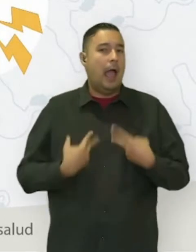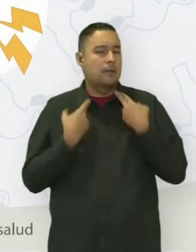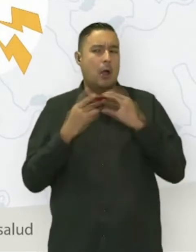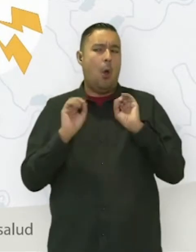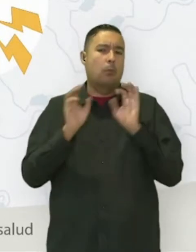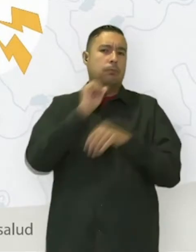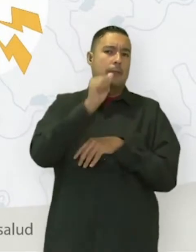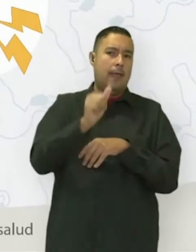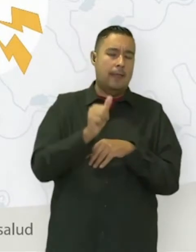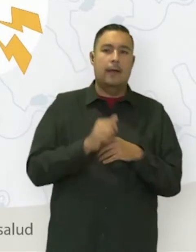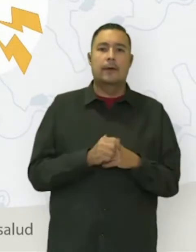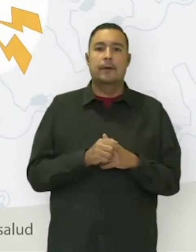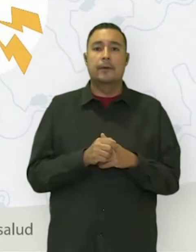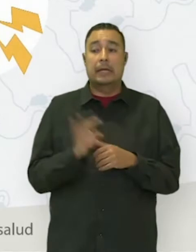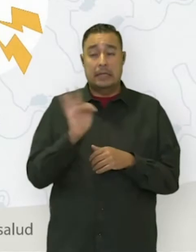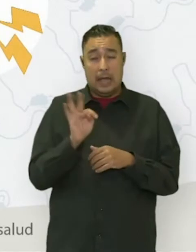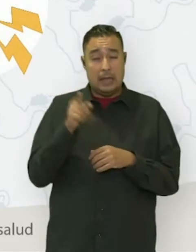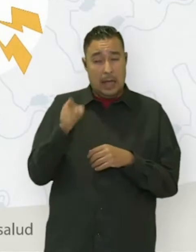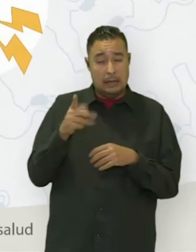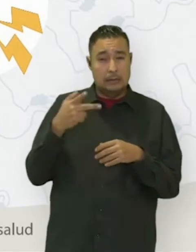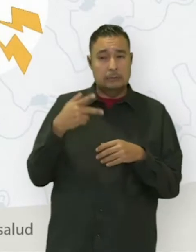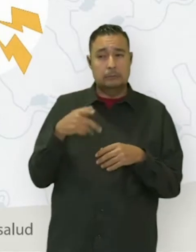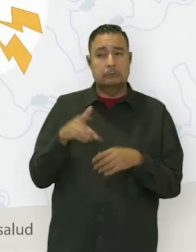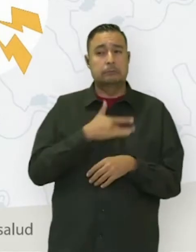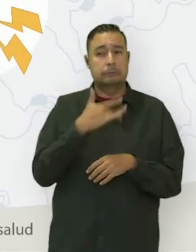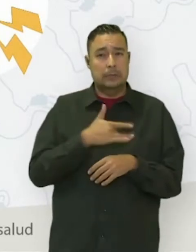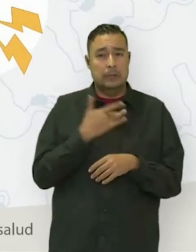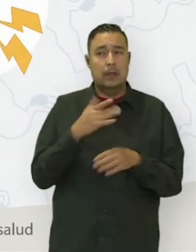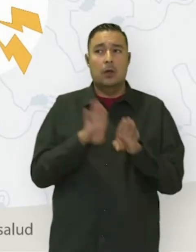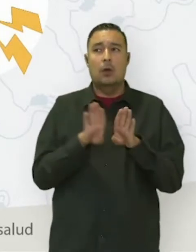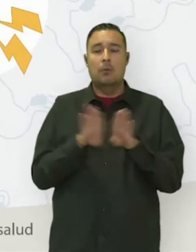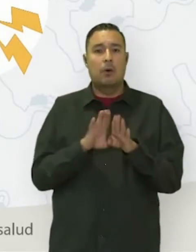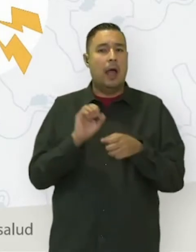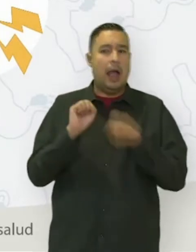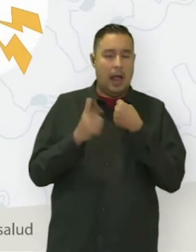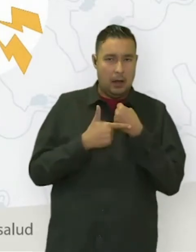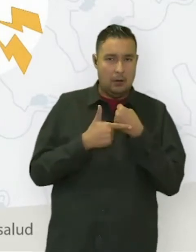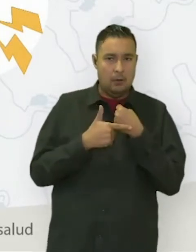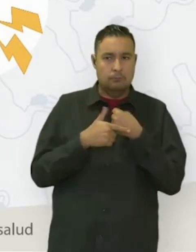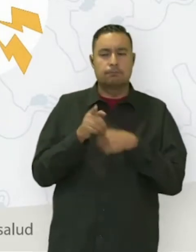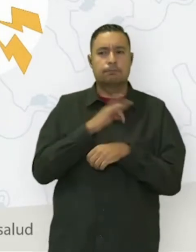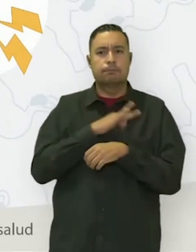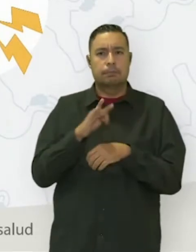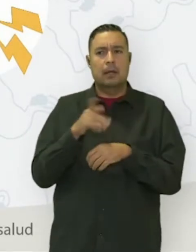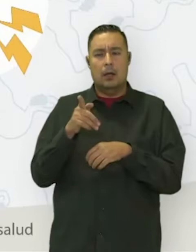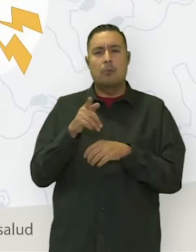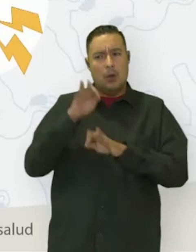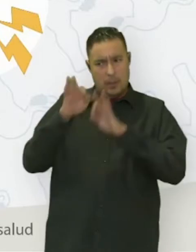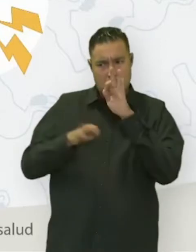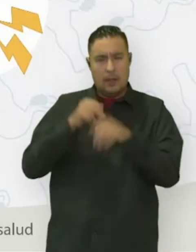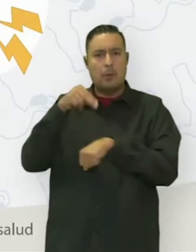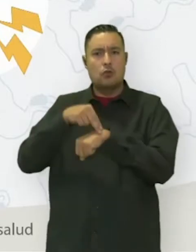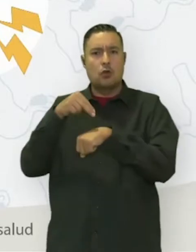a… si alguien se detecta que tiene alguna situación, pues vamos a continuar dando el